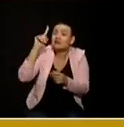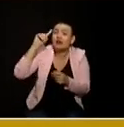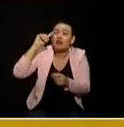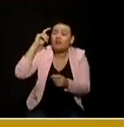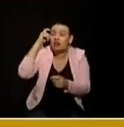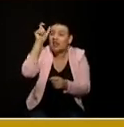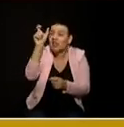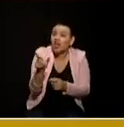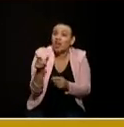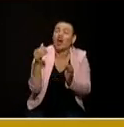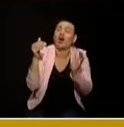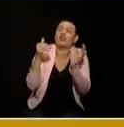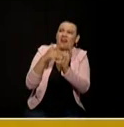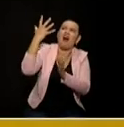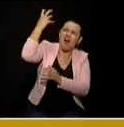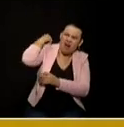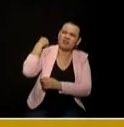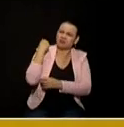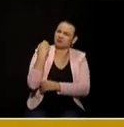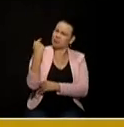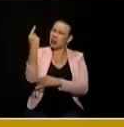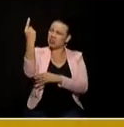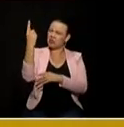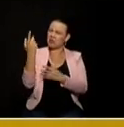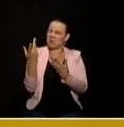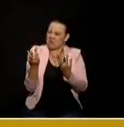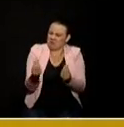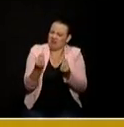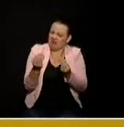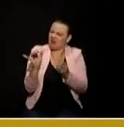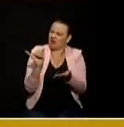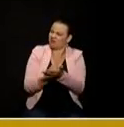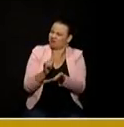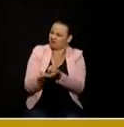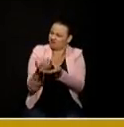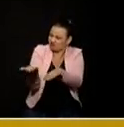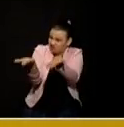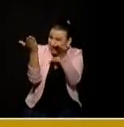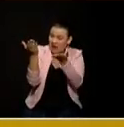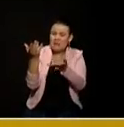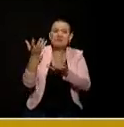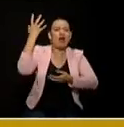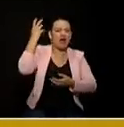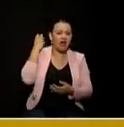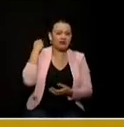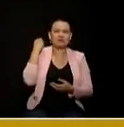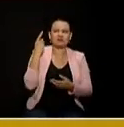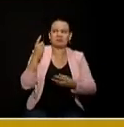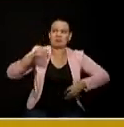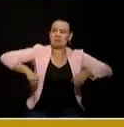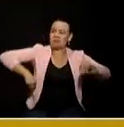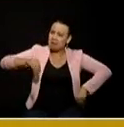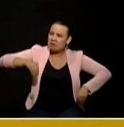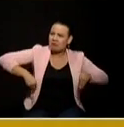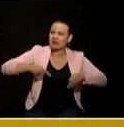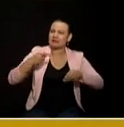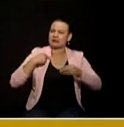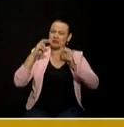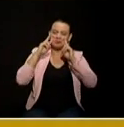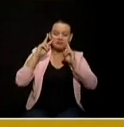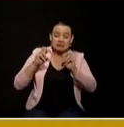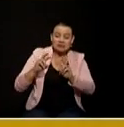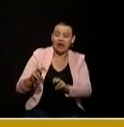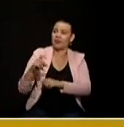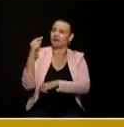que estuvo lleno de cuestionamientos que hoy tiene investigaciones penales disciplinarias fiscales